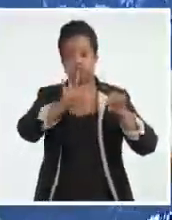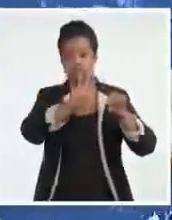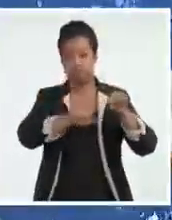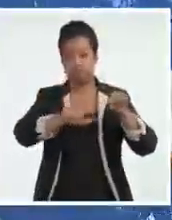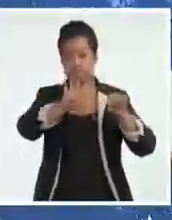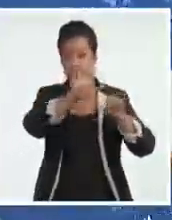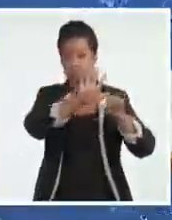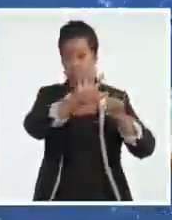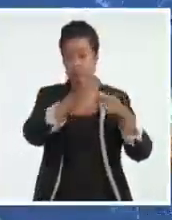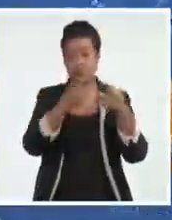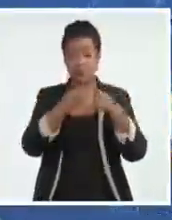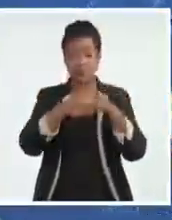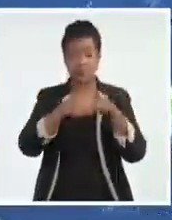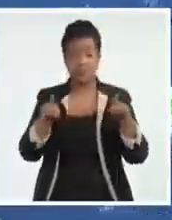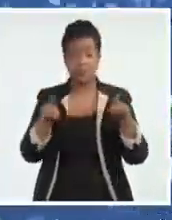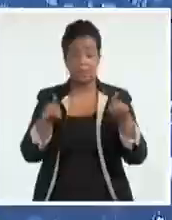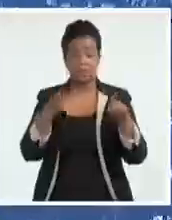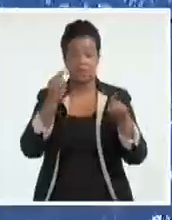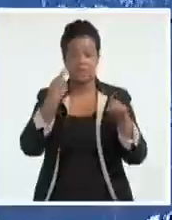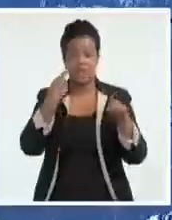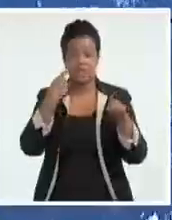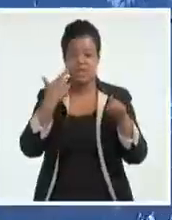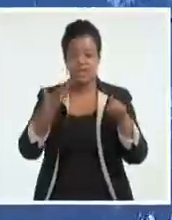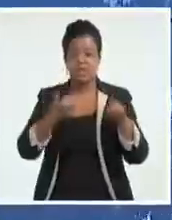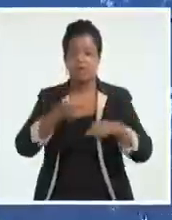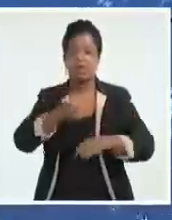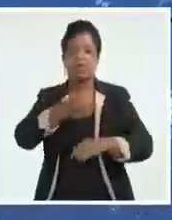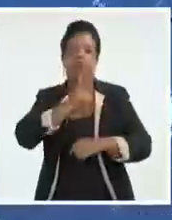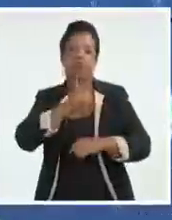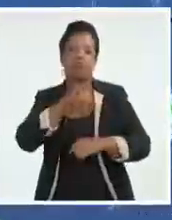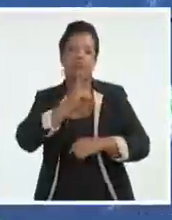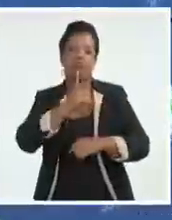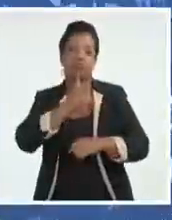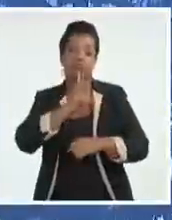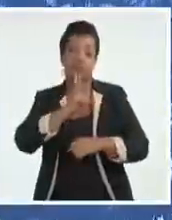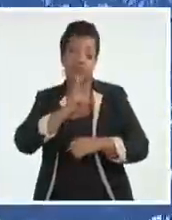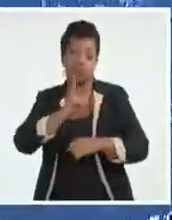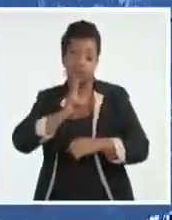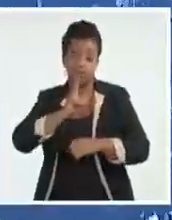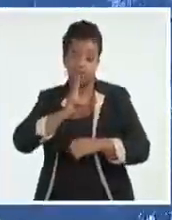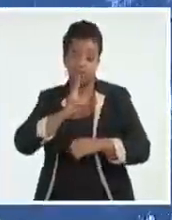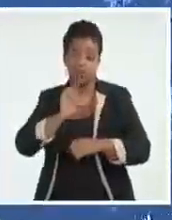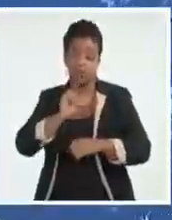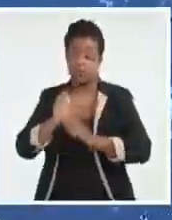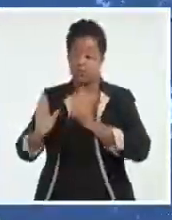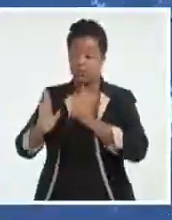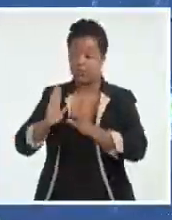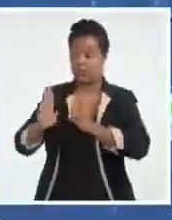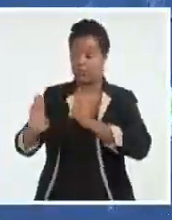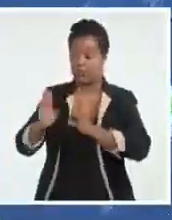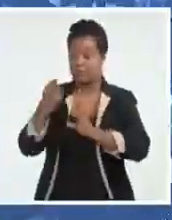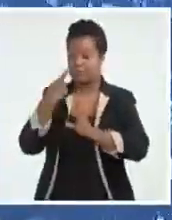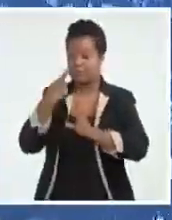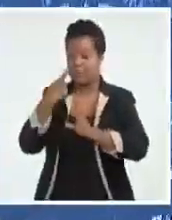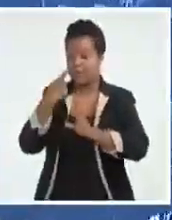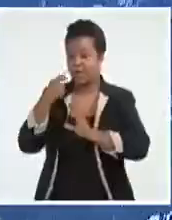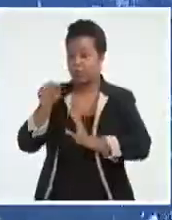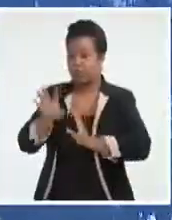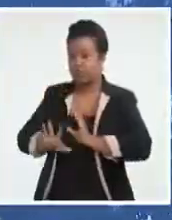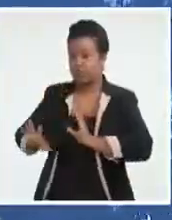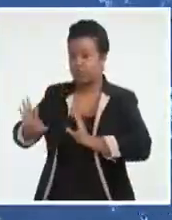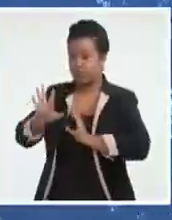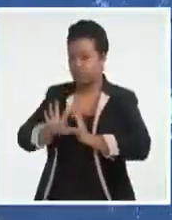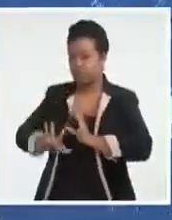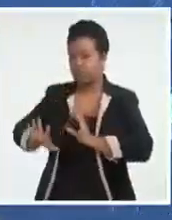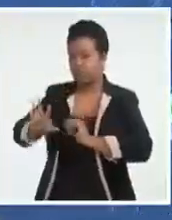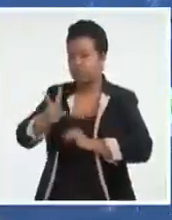Sin embargo, observen cómo hay un flujo húmedo que está llegando sobre el occidente del país y aquí tenemos el eje de una onda